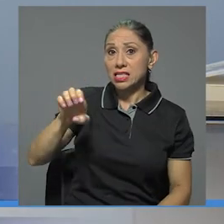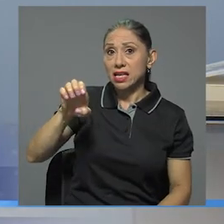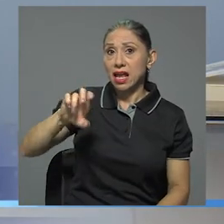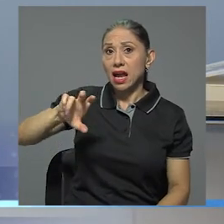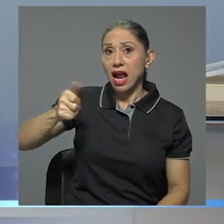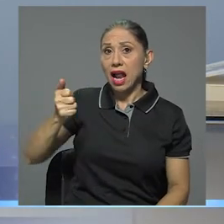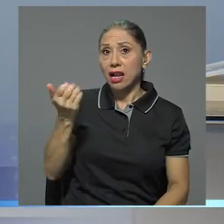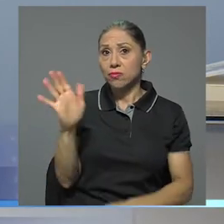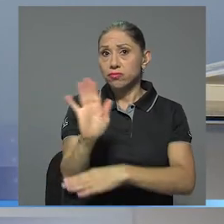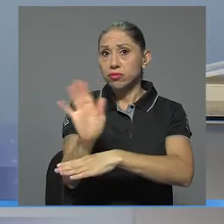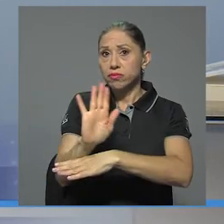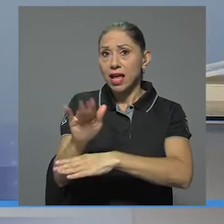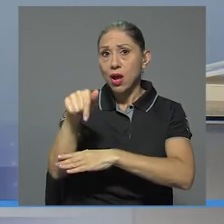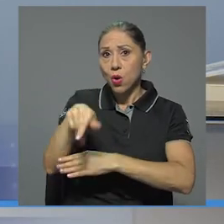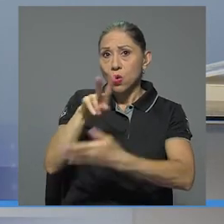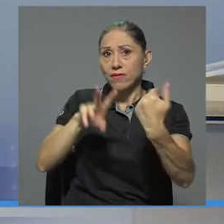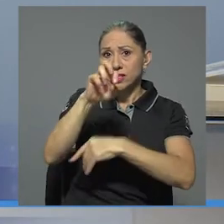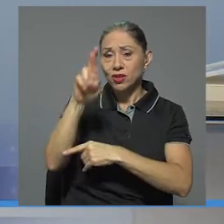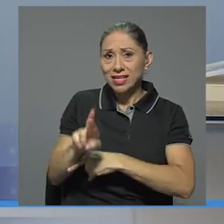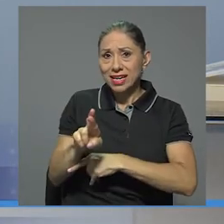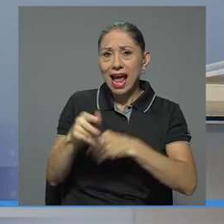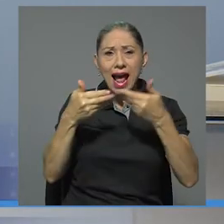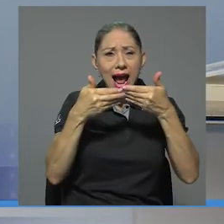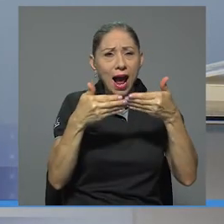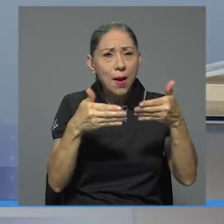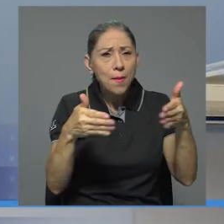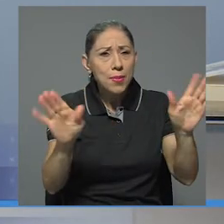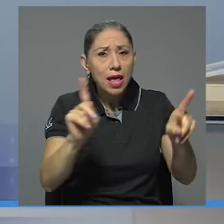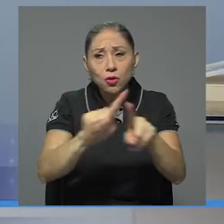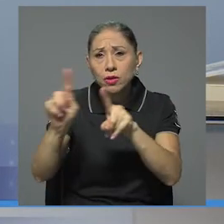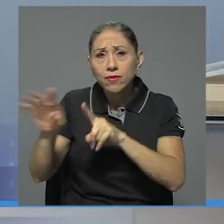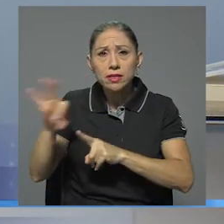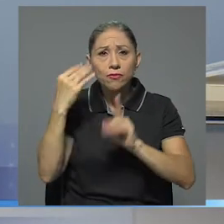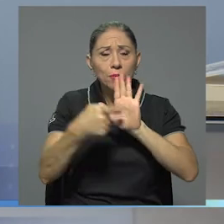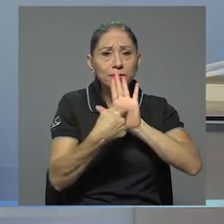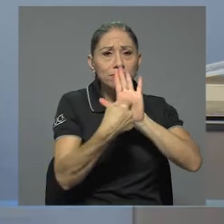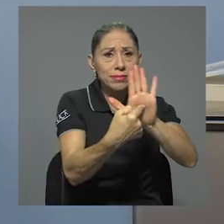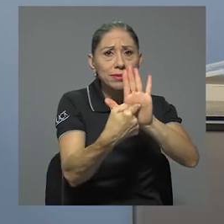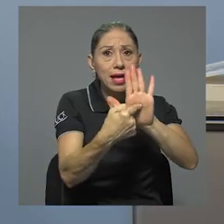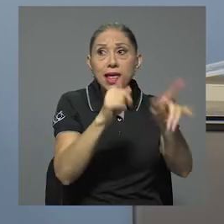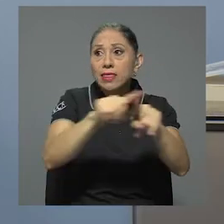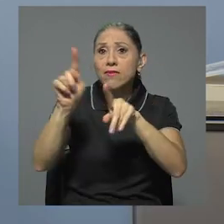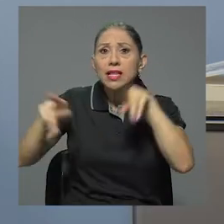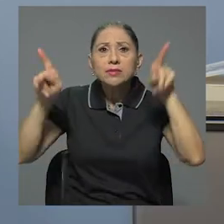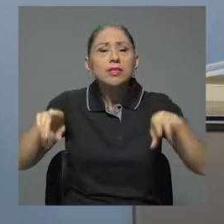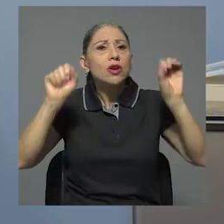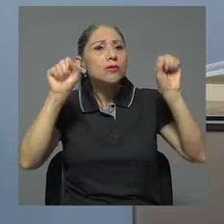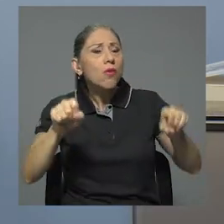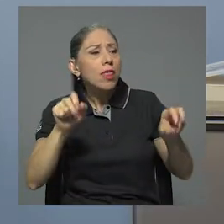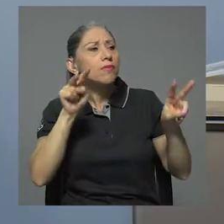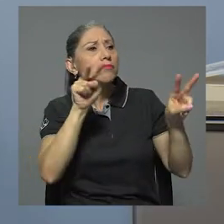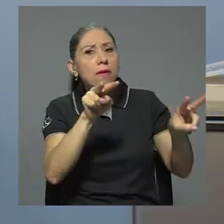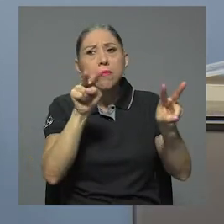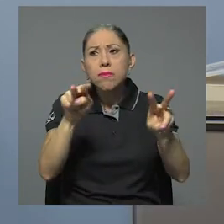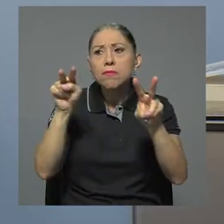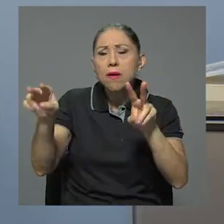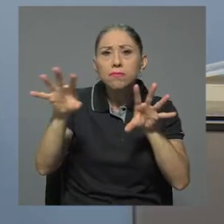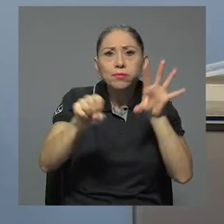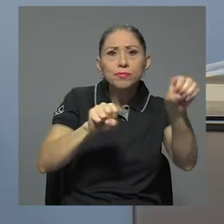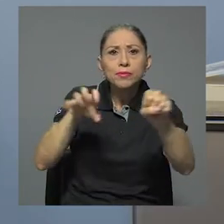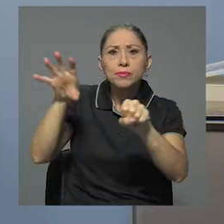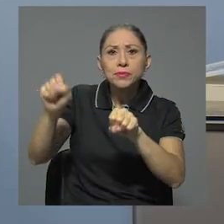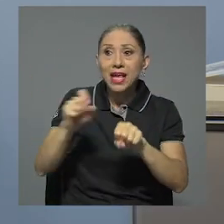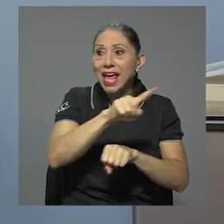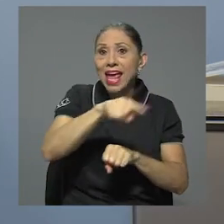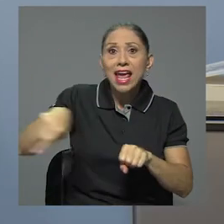ampliando sus plataformas para alcanzar diferentes públicos y alcanzar públicos que están viendo la televisión de maneras